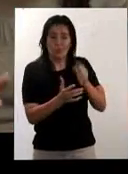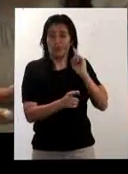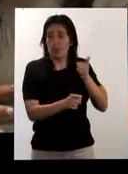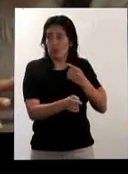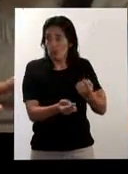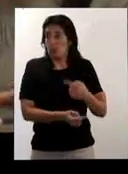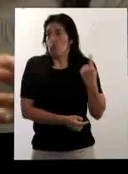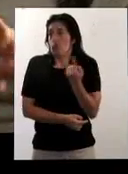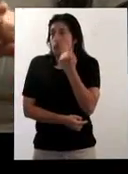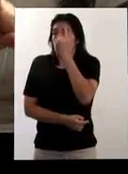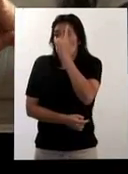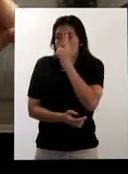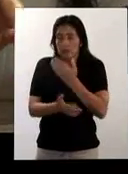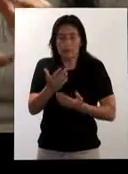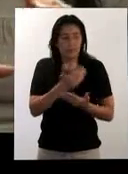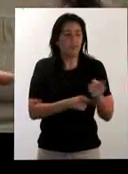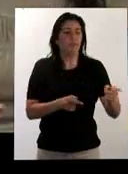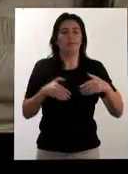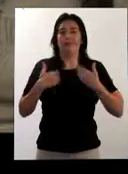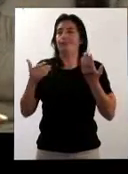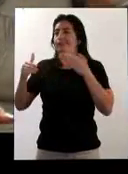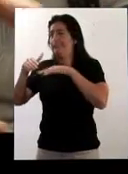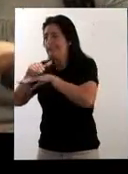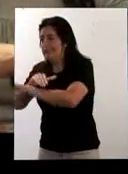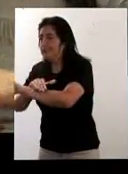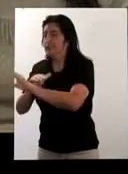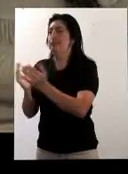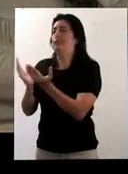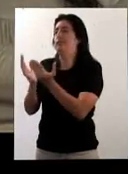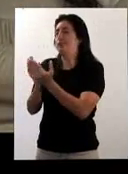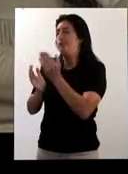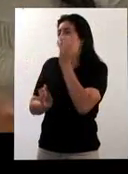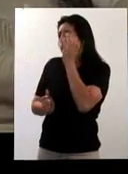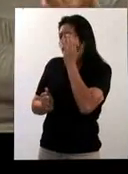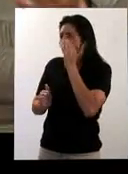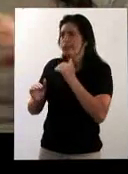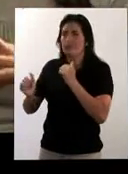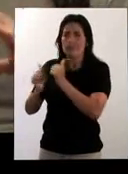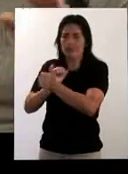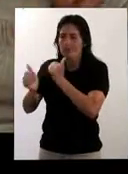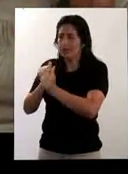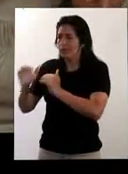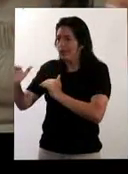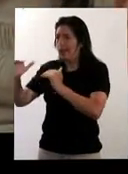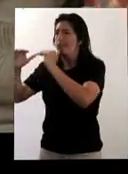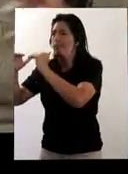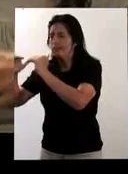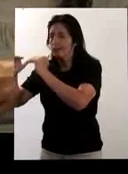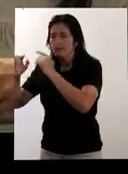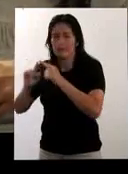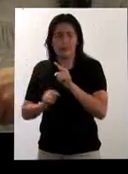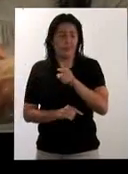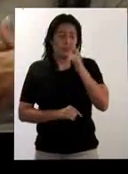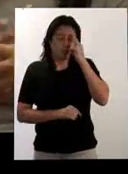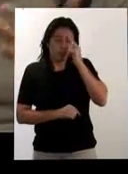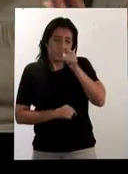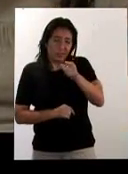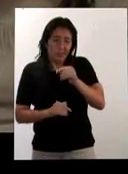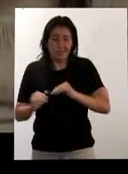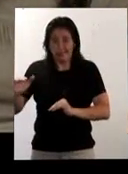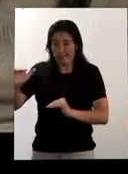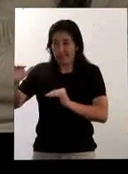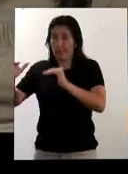donde todos los sordos, como no tienen otra discapacidad, tienen que ir a colegios de oyentes a competir en igualdad de condiciones. Pero,